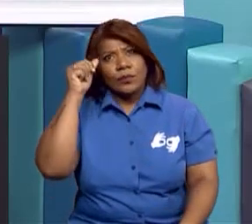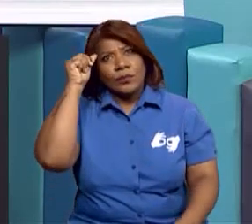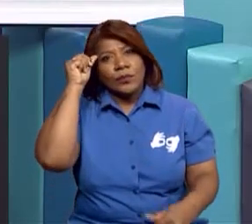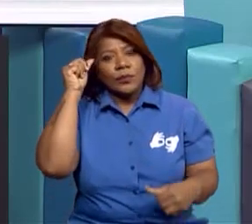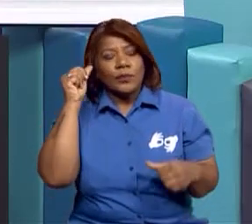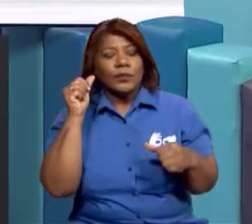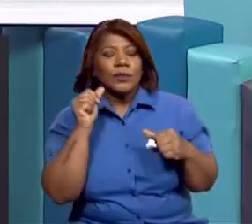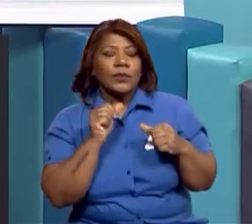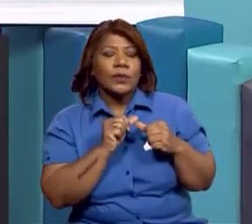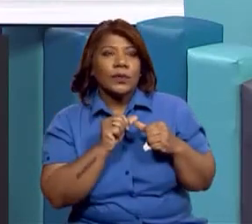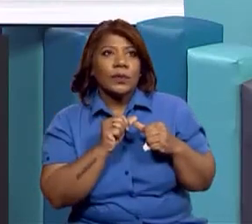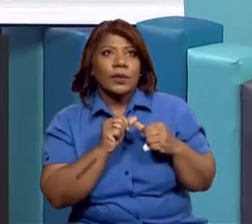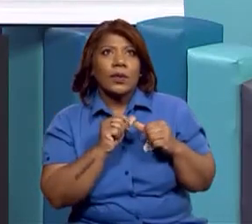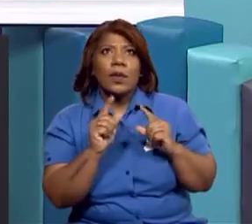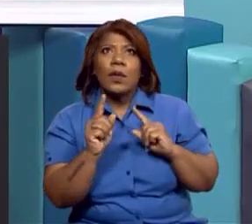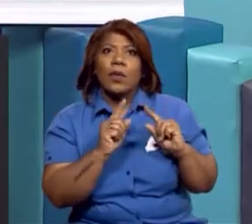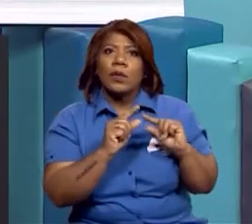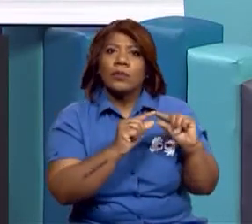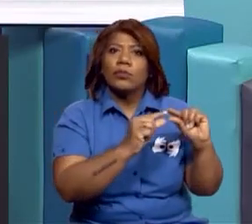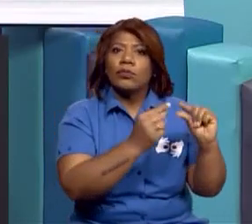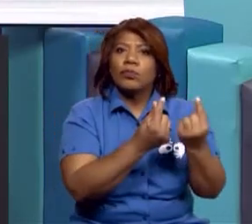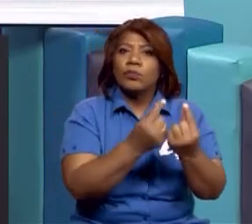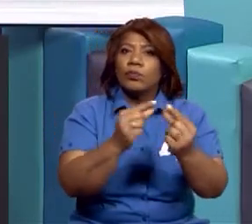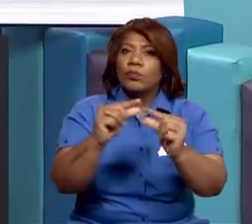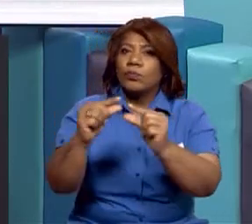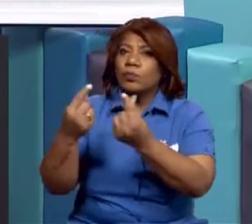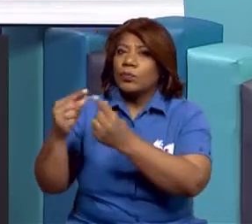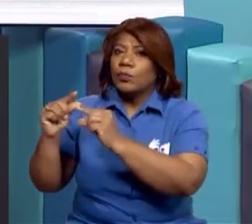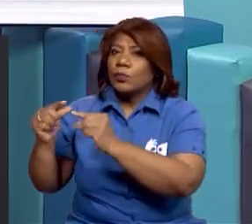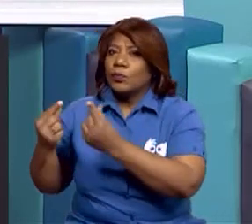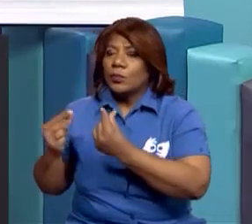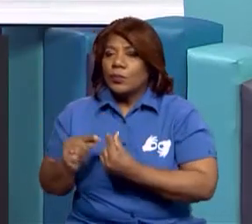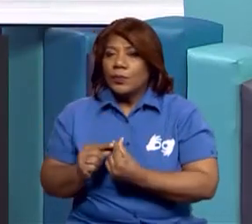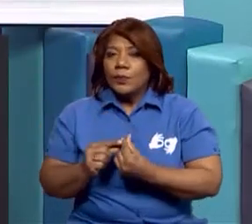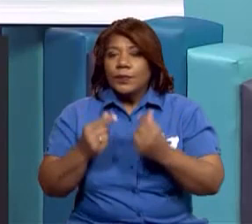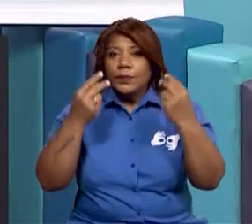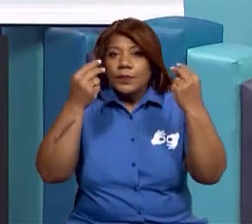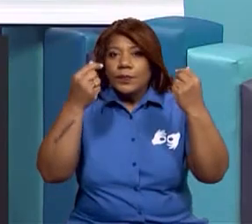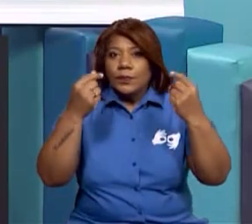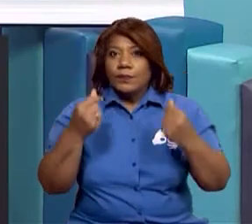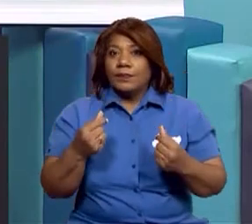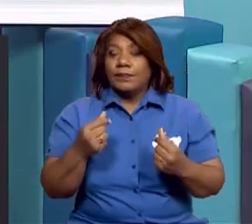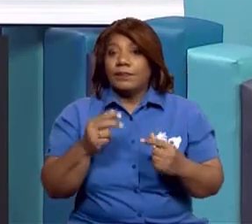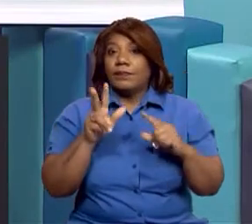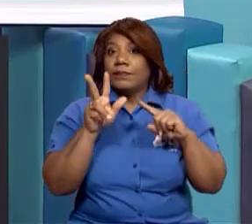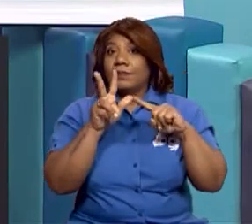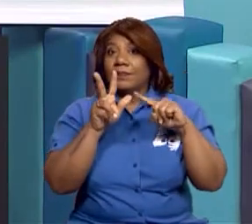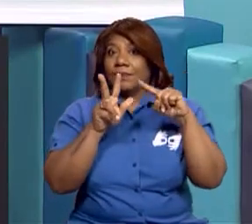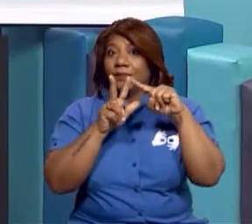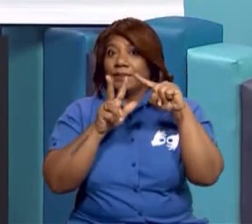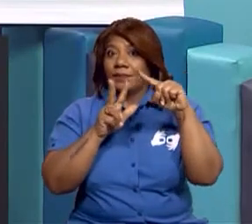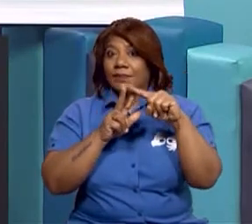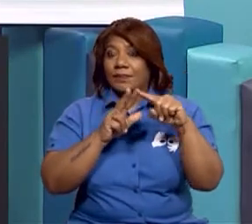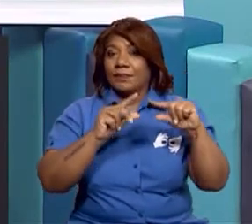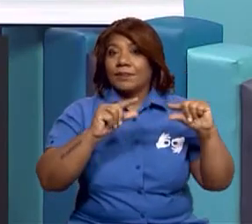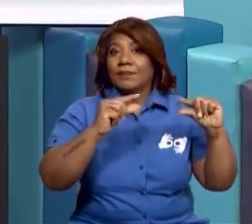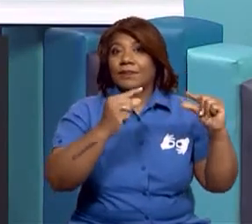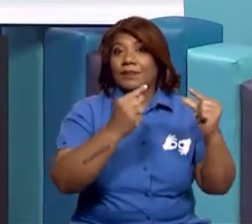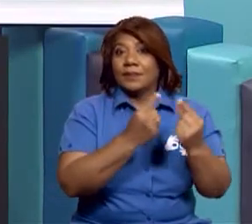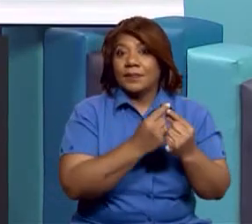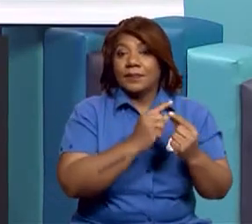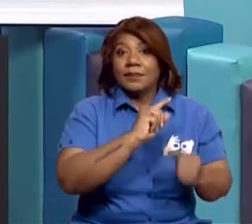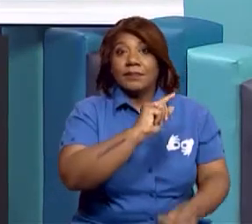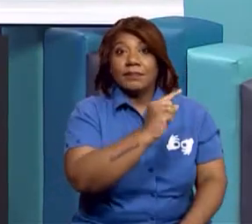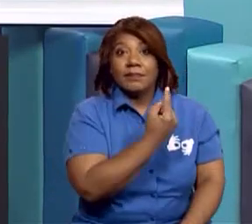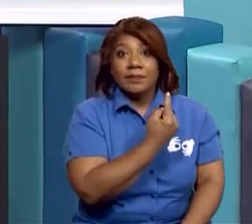sabes un poquito cuáles son los sectores económicos? A ver, recuerda que son tres sectores, ¿verdad? Tenemos uno primario,